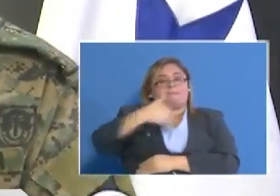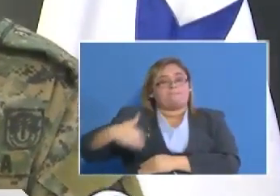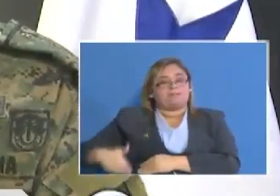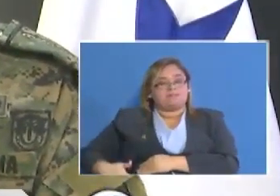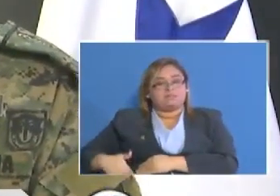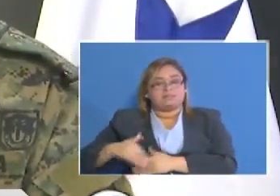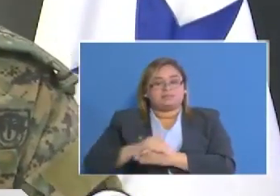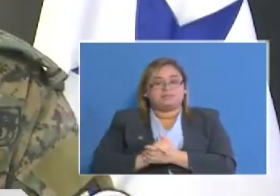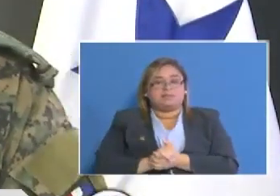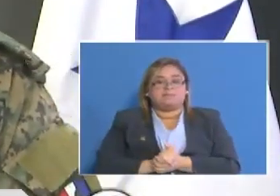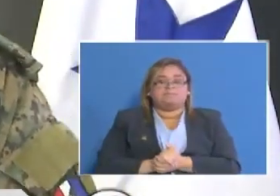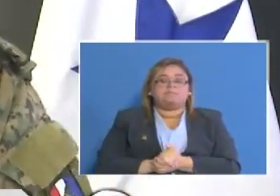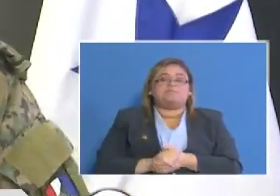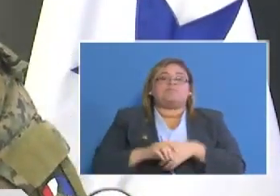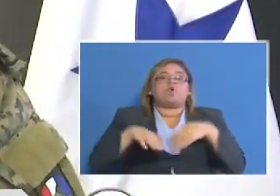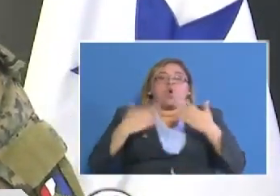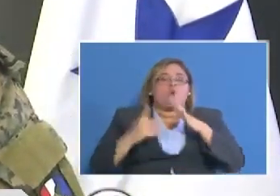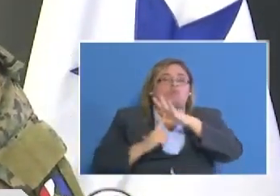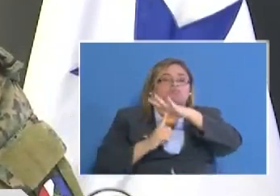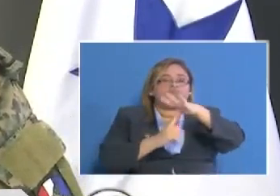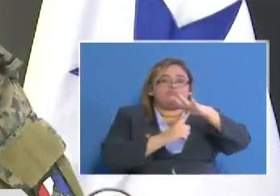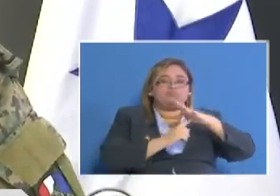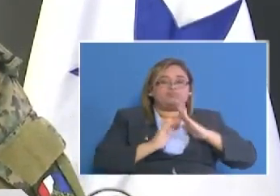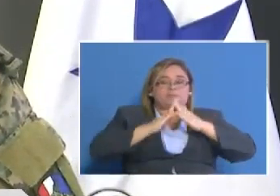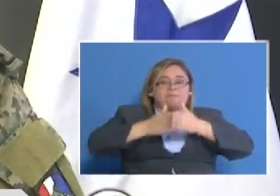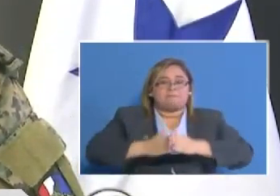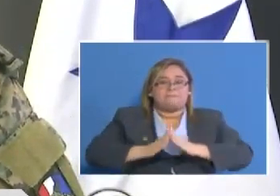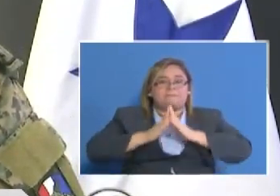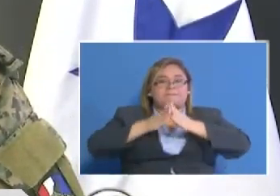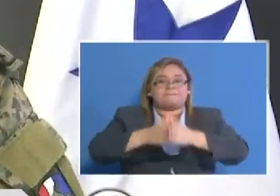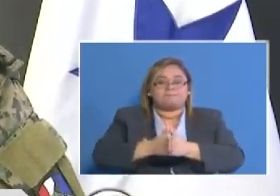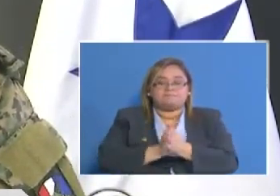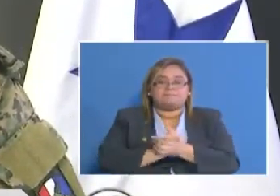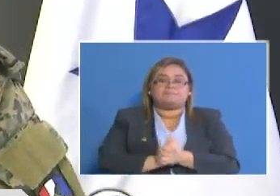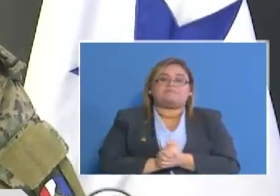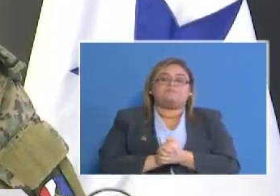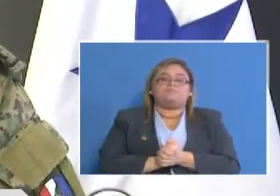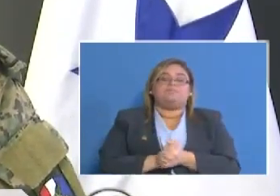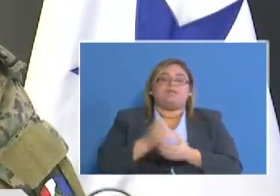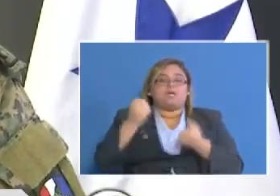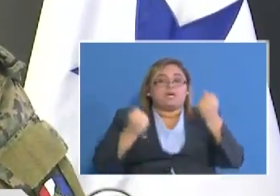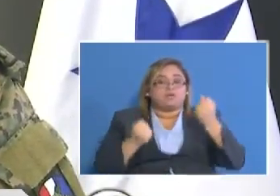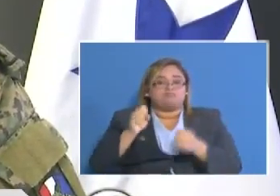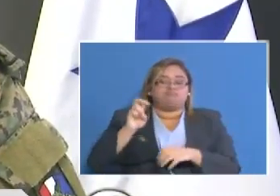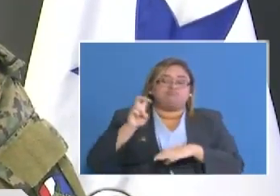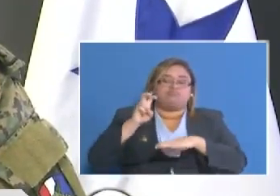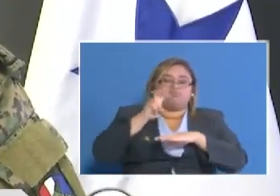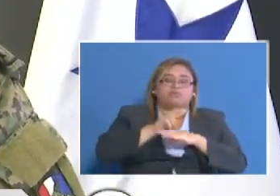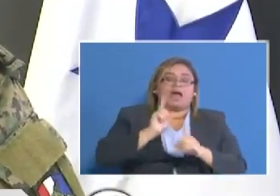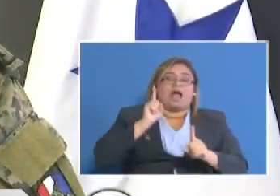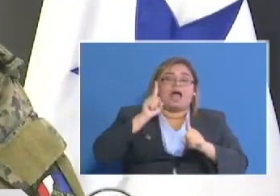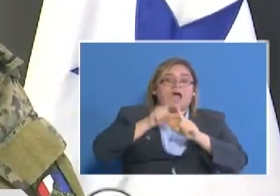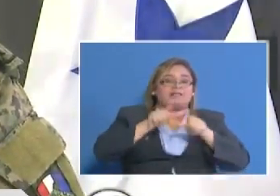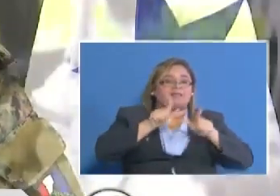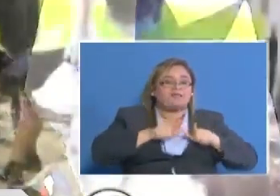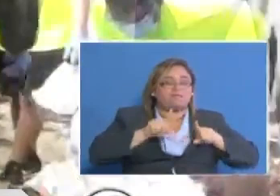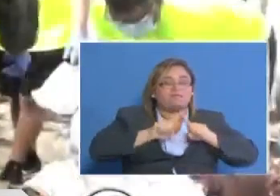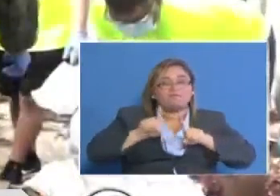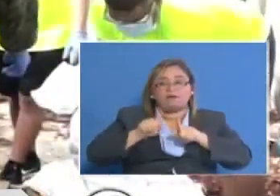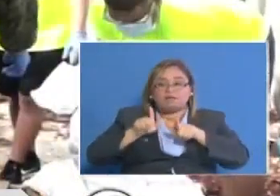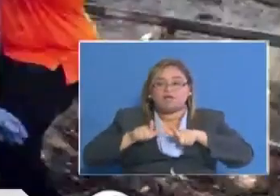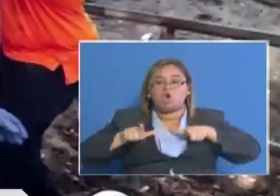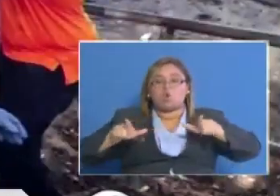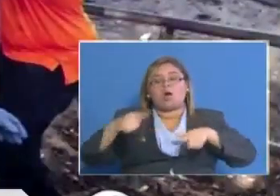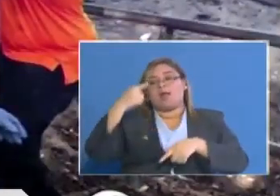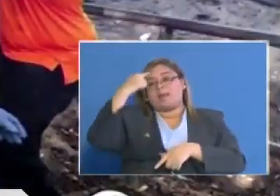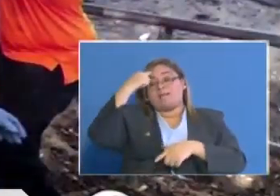se ha hecho por aire por mar o ríos y por carreteras hasta llegar a tu hogar con el